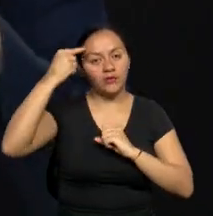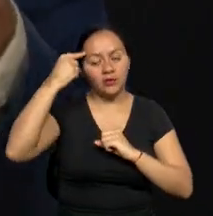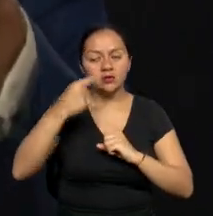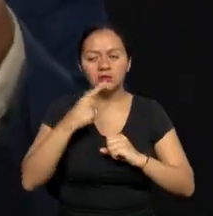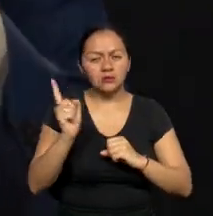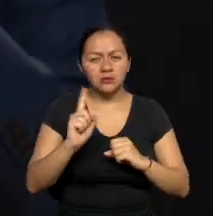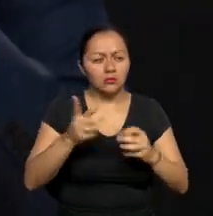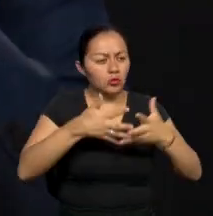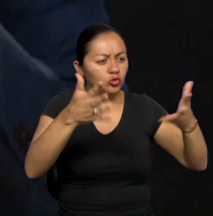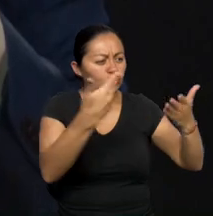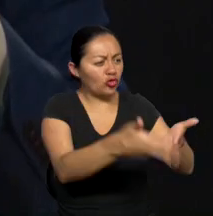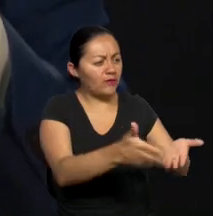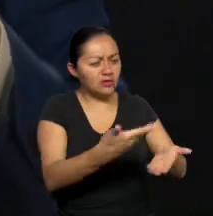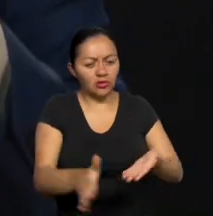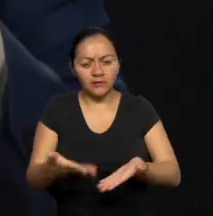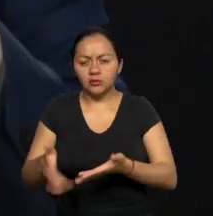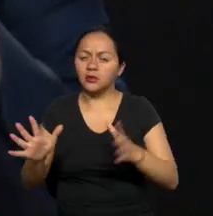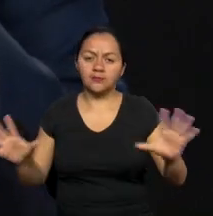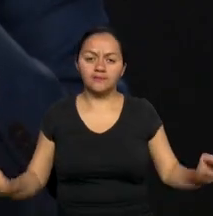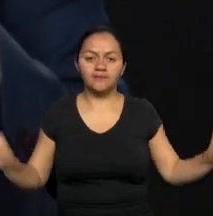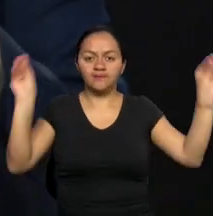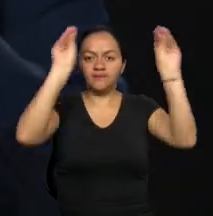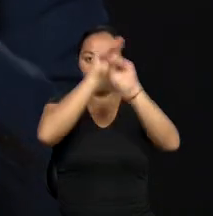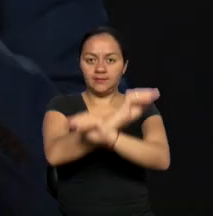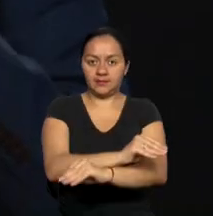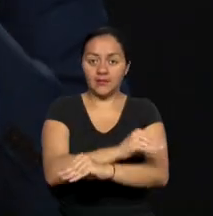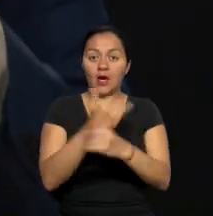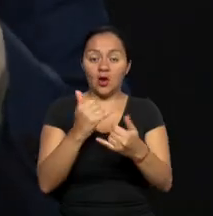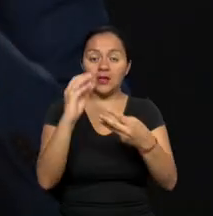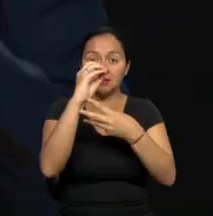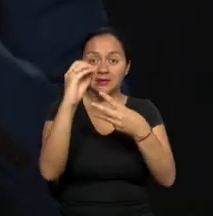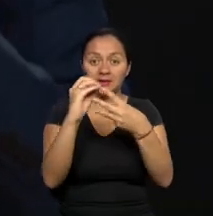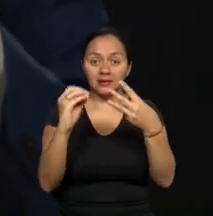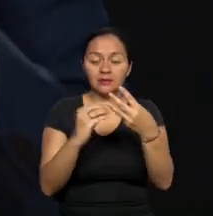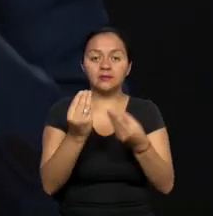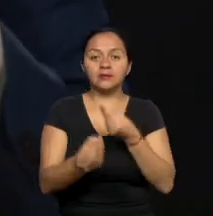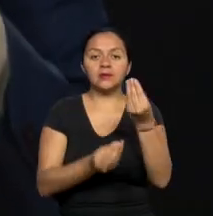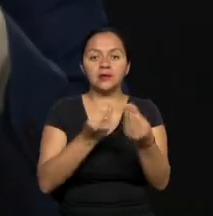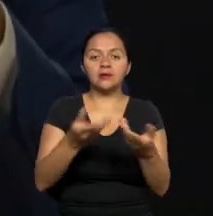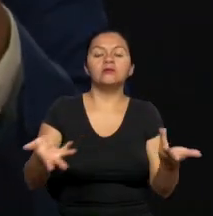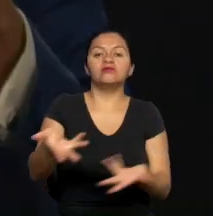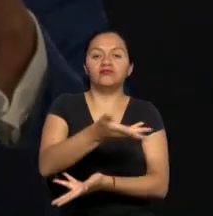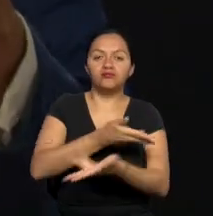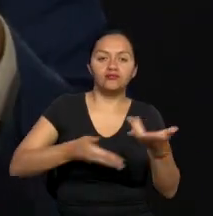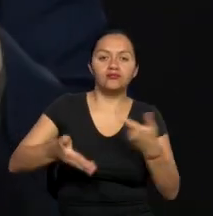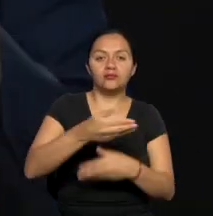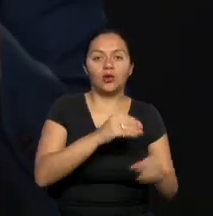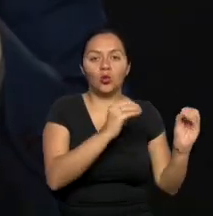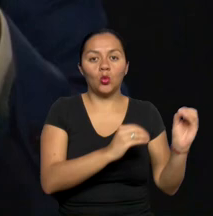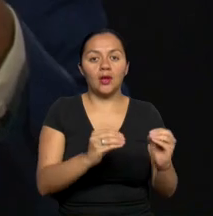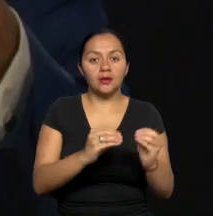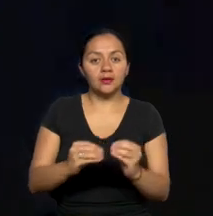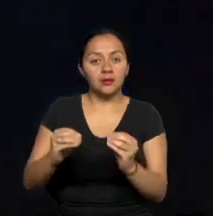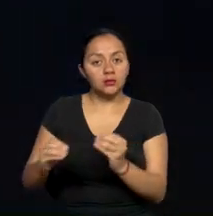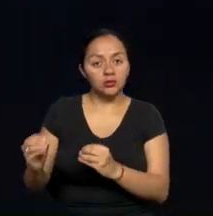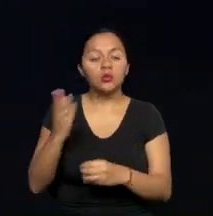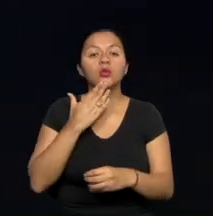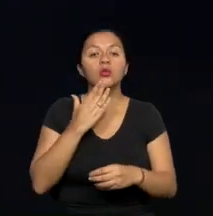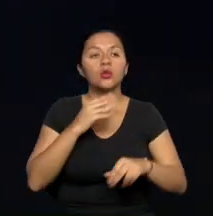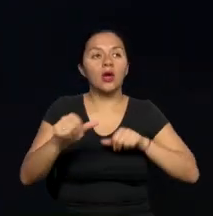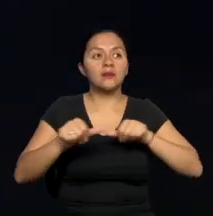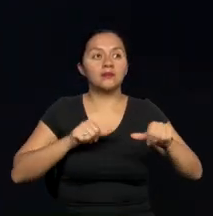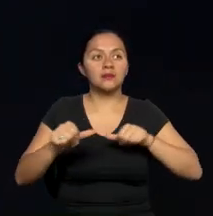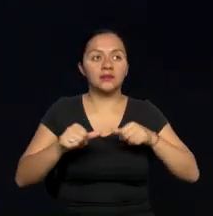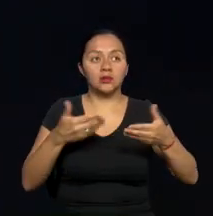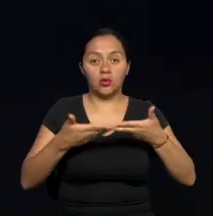Ahora el Cenecit lo que va a hacer es netamente una dinámica de organización, de administración de los